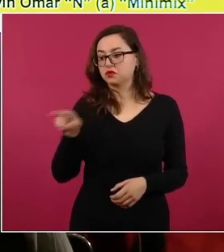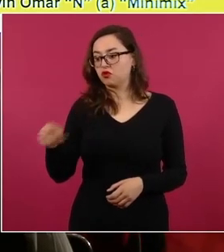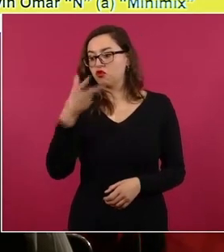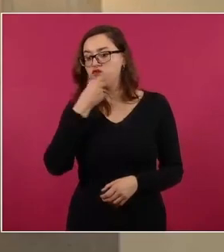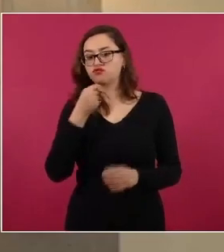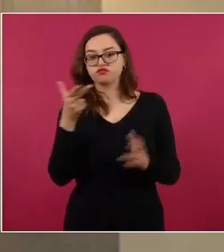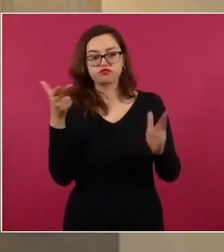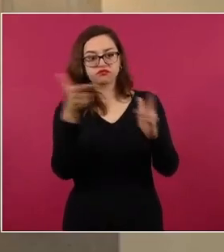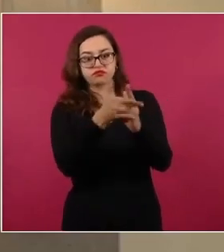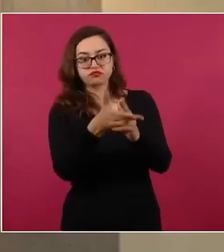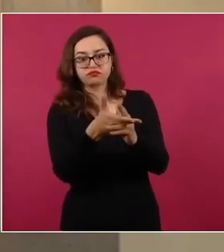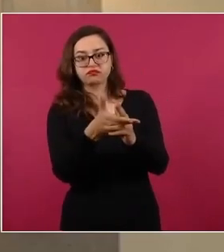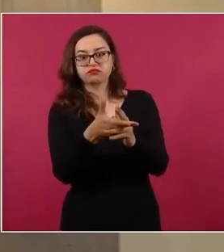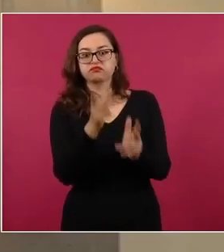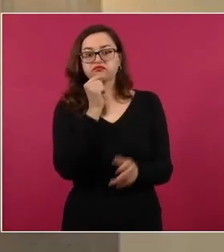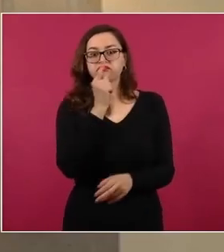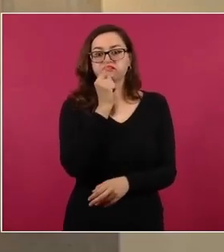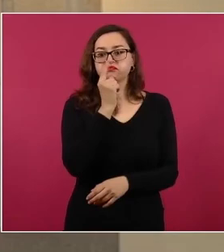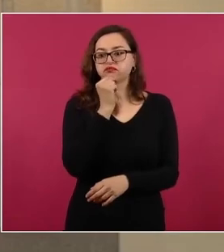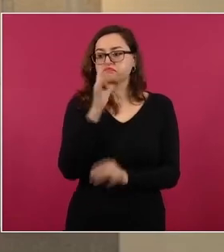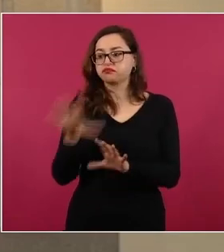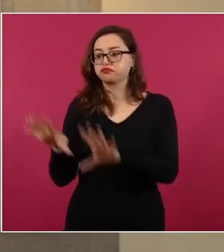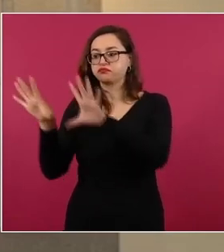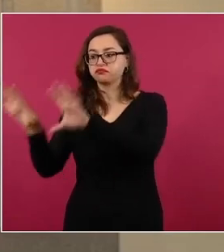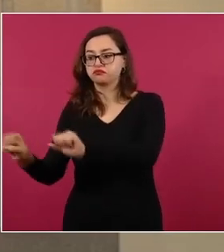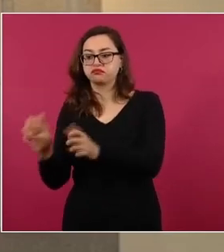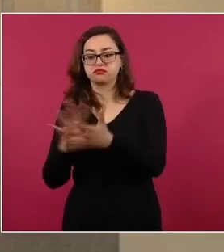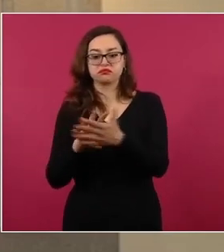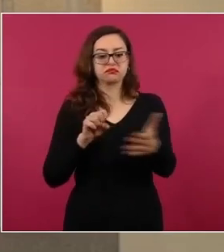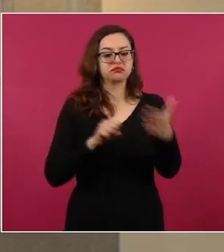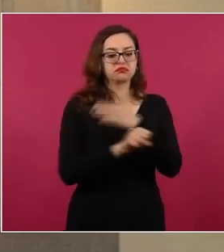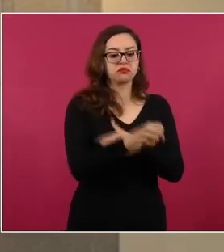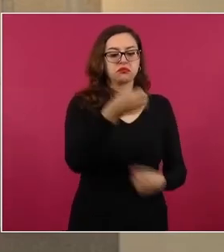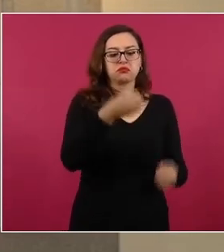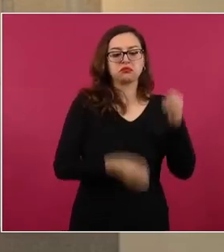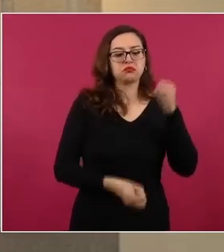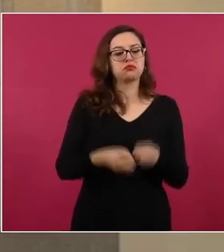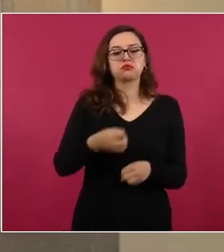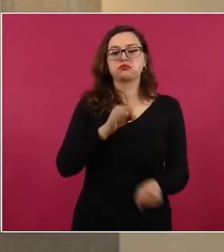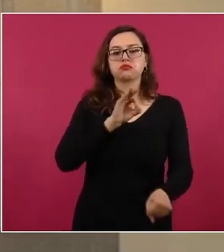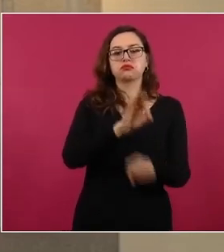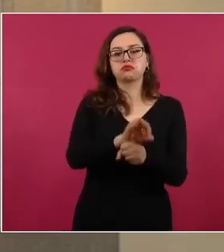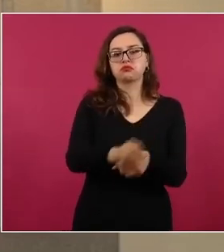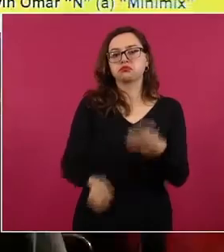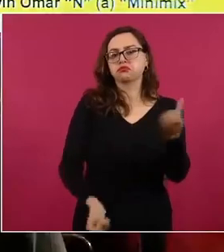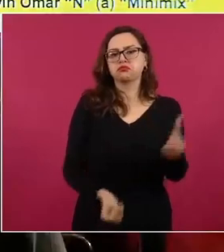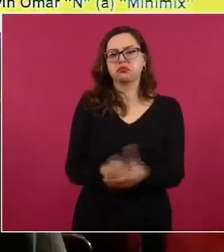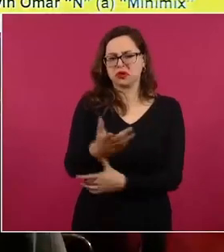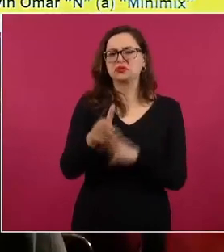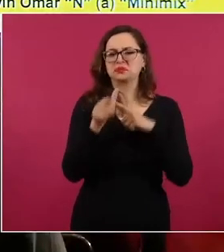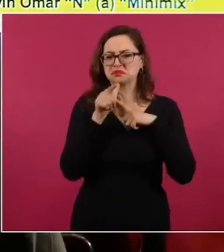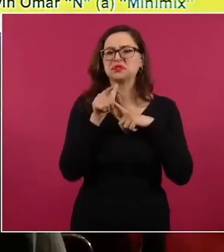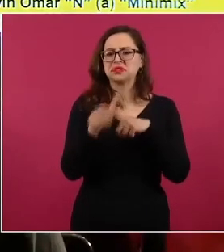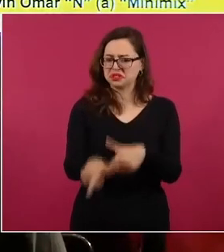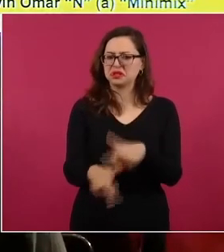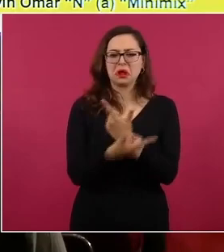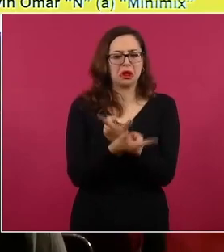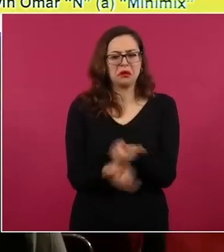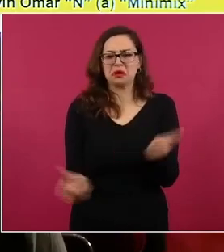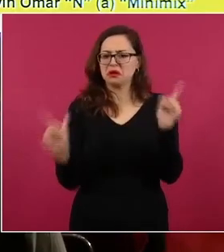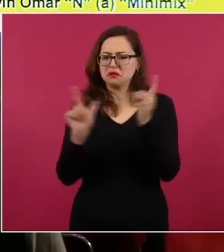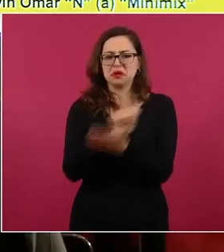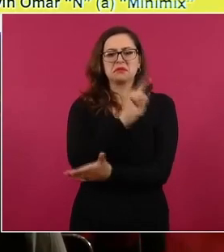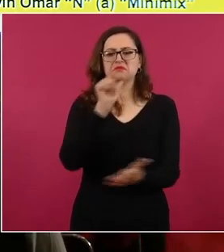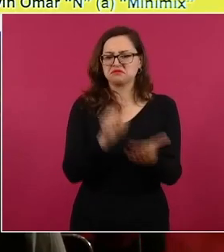testigo y finalmente salió en libertad este sujeto que sigue delinquiendo y sigue siendo un